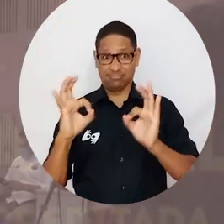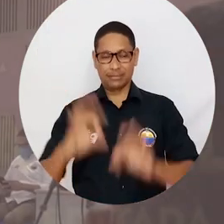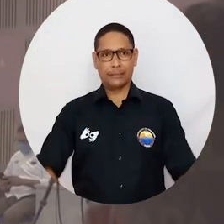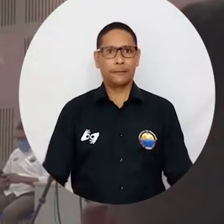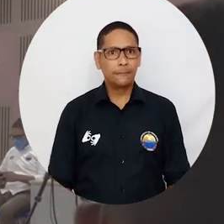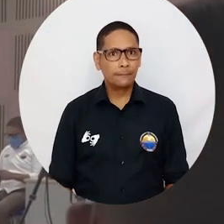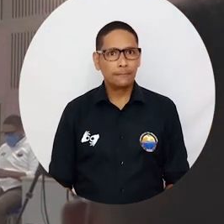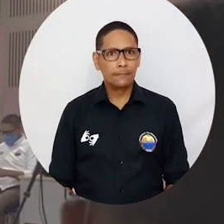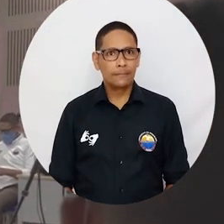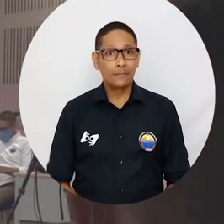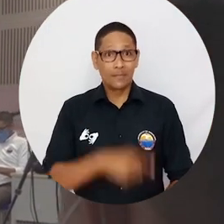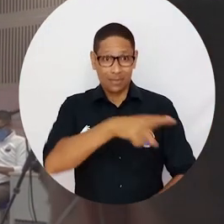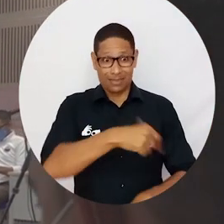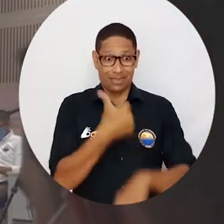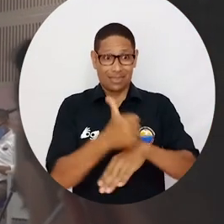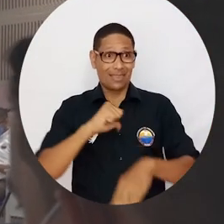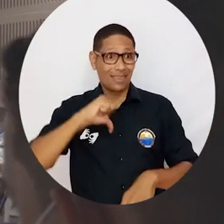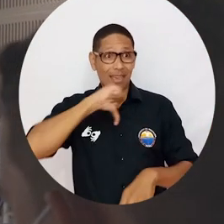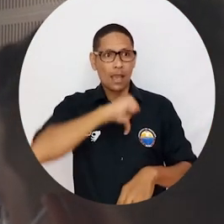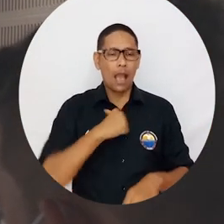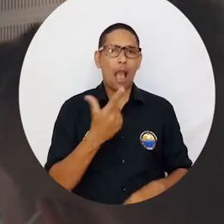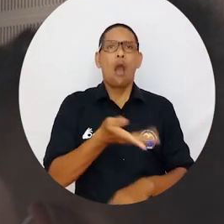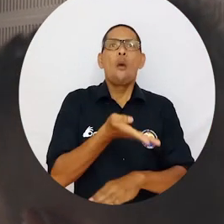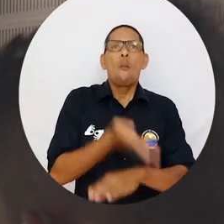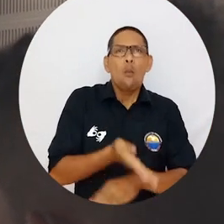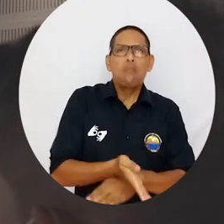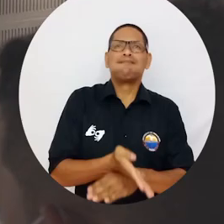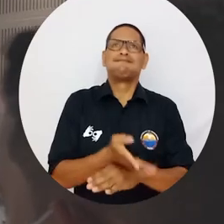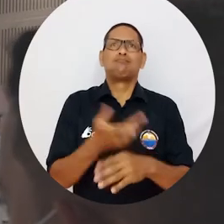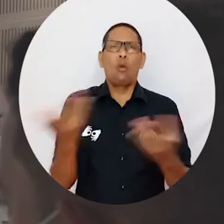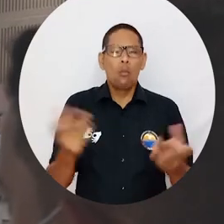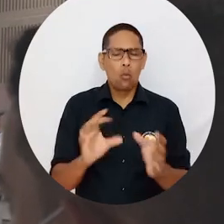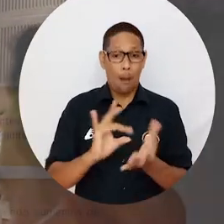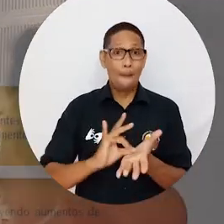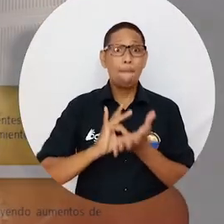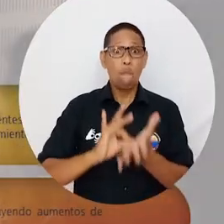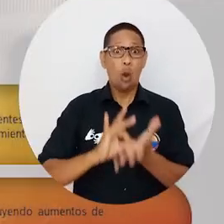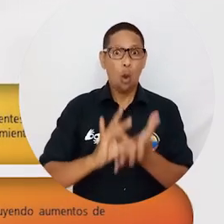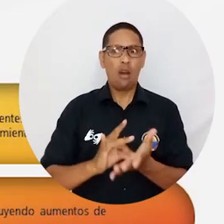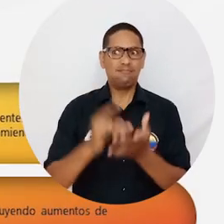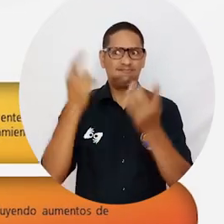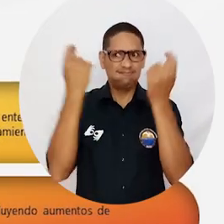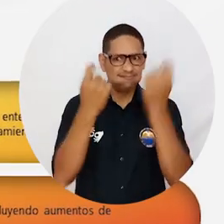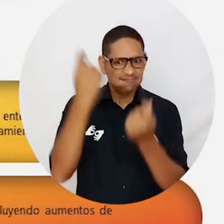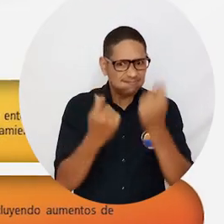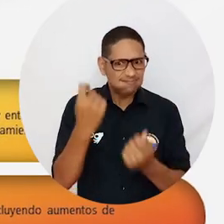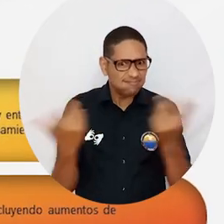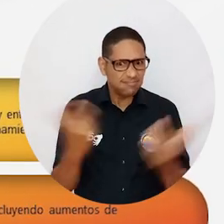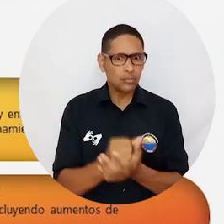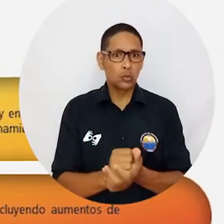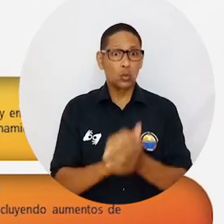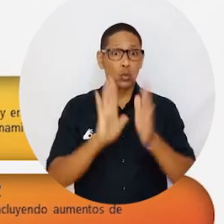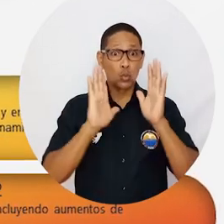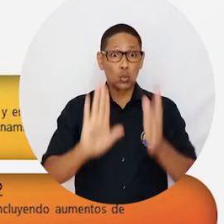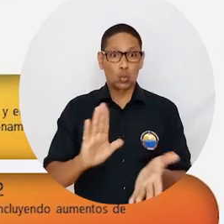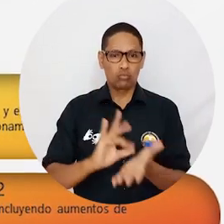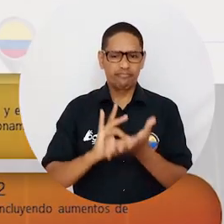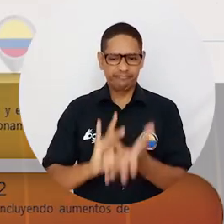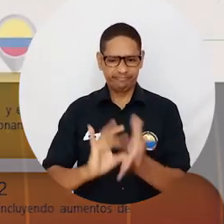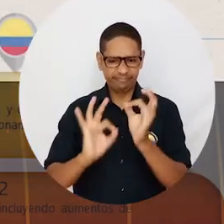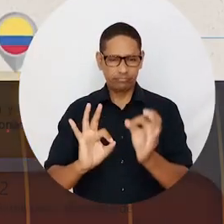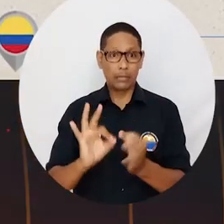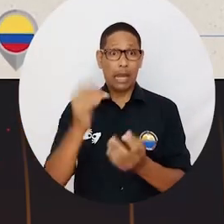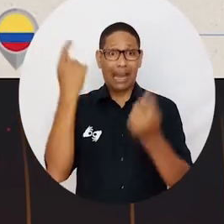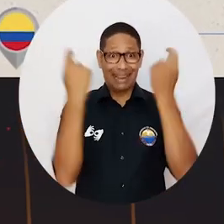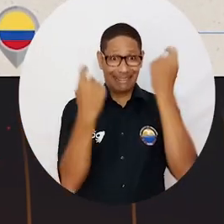profesional. Finalmente, el alto directivo de la Alma Mater socializó el modelo de financiación que se ha propuesto a través del sistema universitario estatal